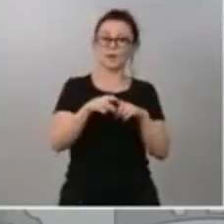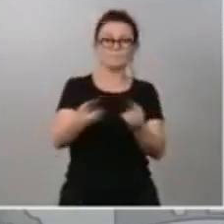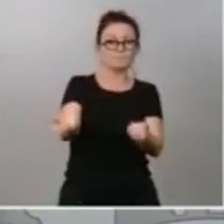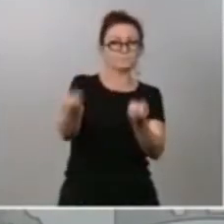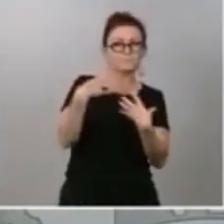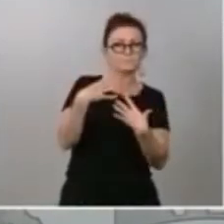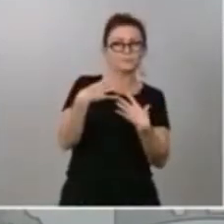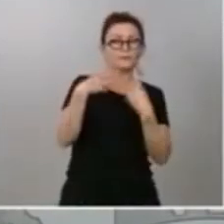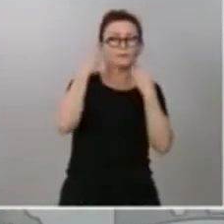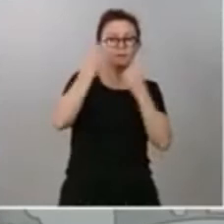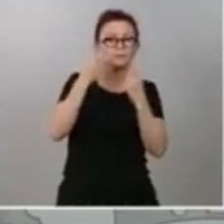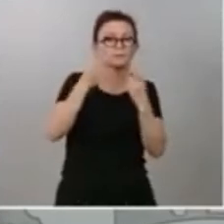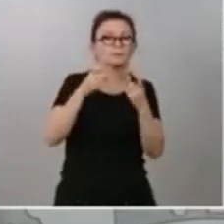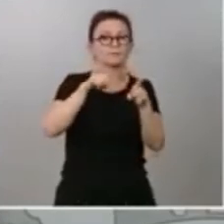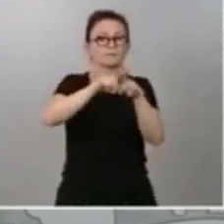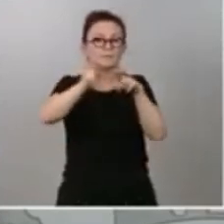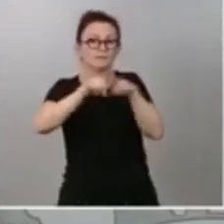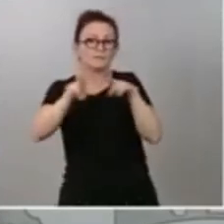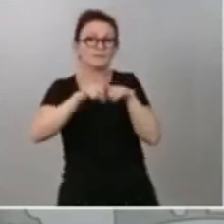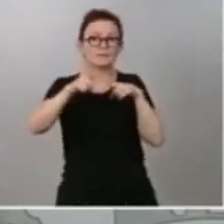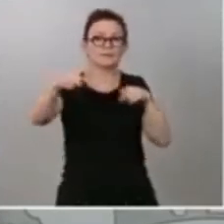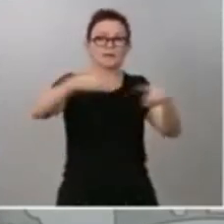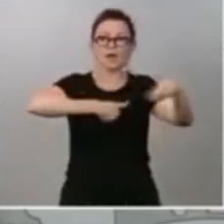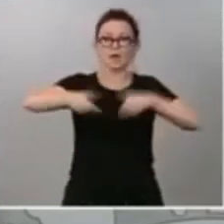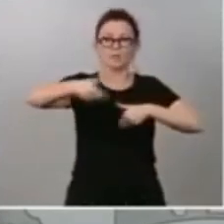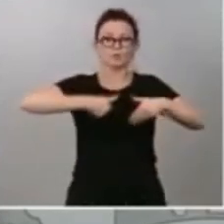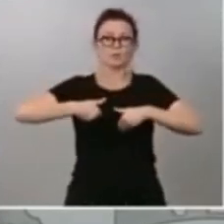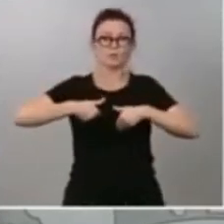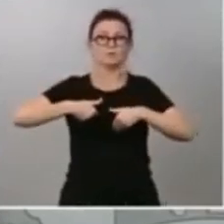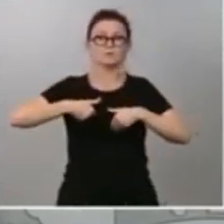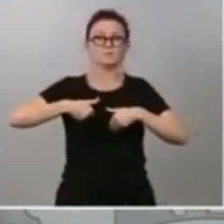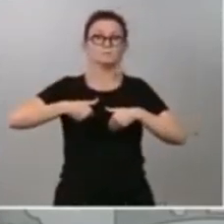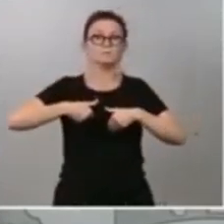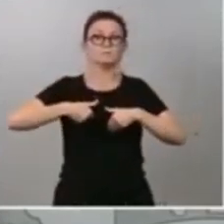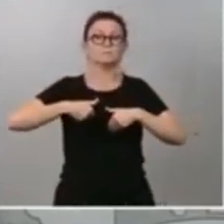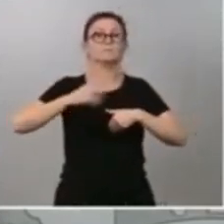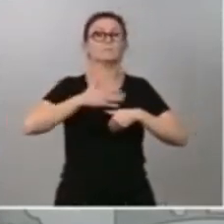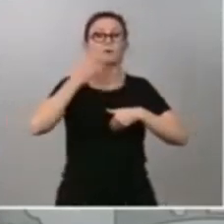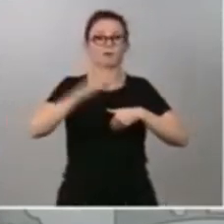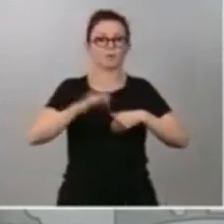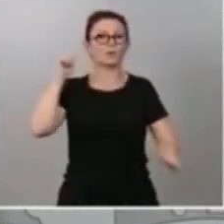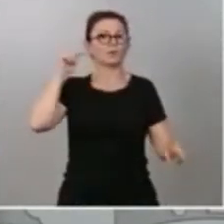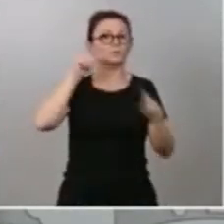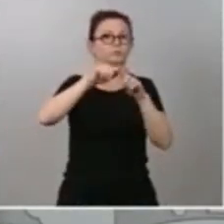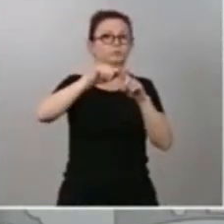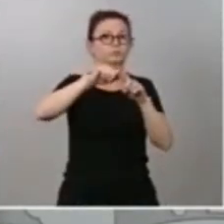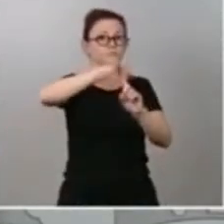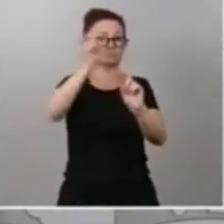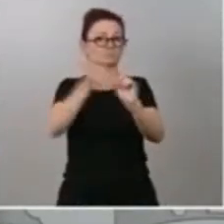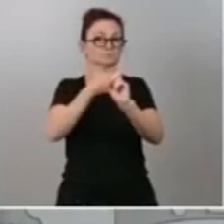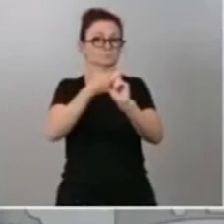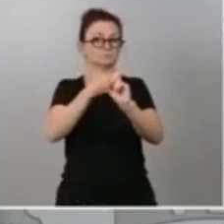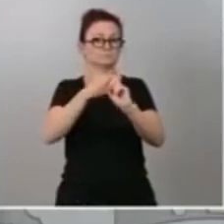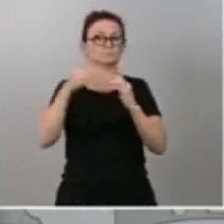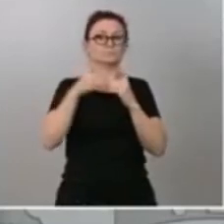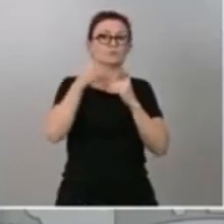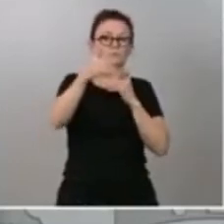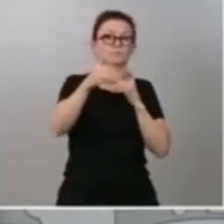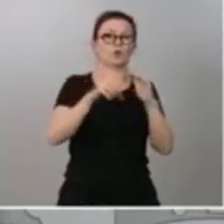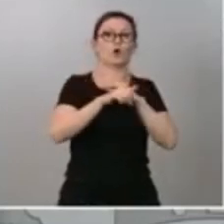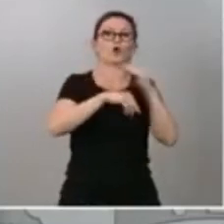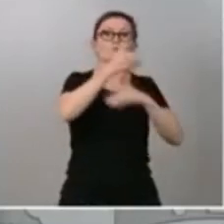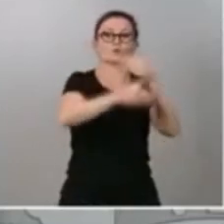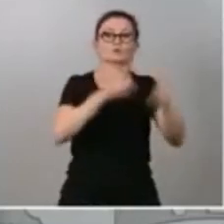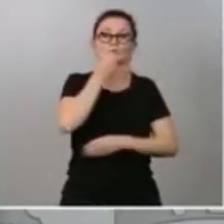aportaciones para conseguir el objetivo de progreso y bienestar que es común en el conjunto de ciudadanos y ciudadanas de nuestro país.